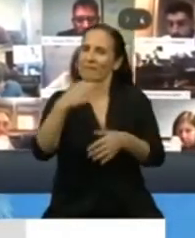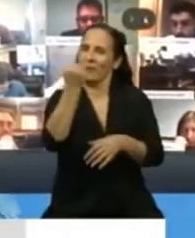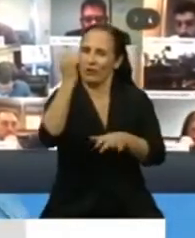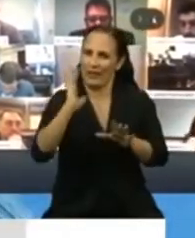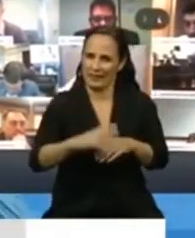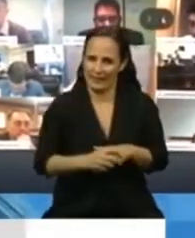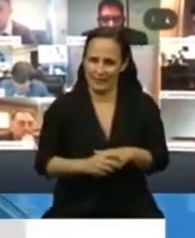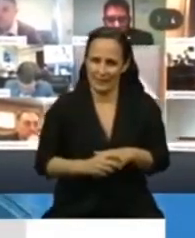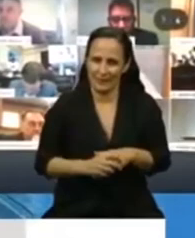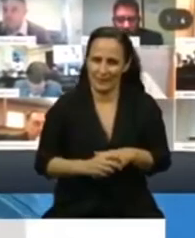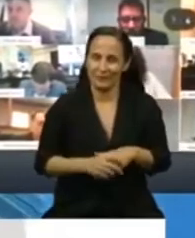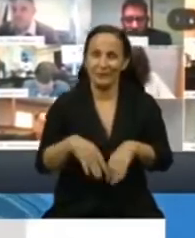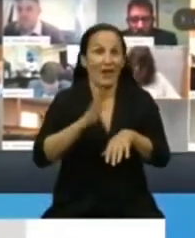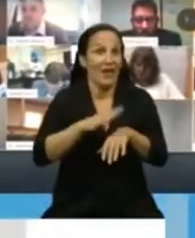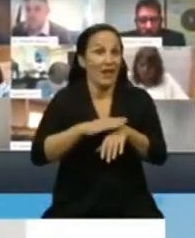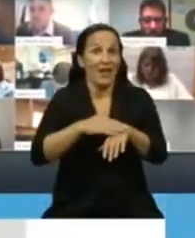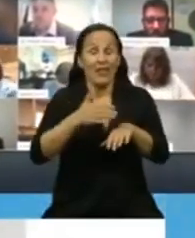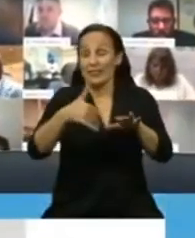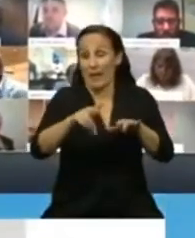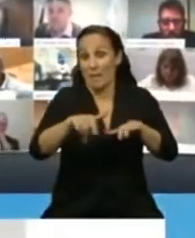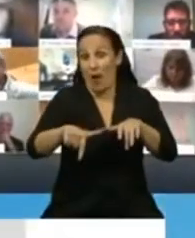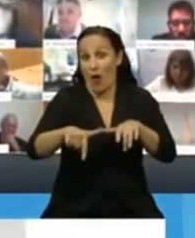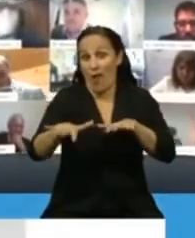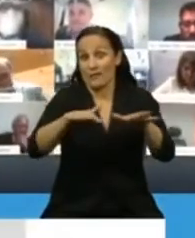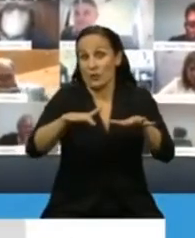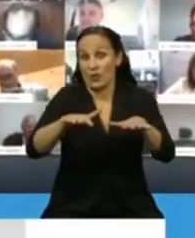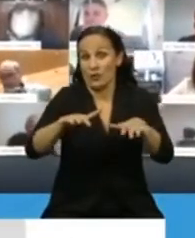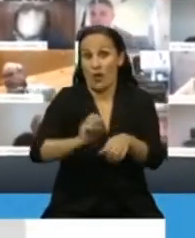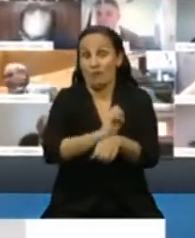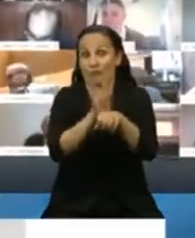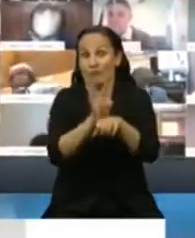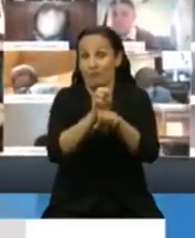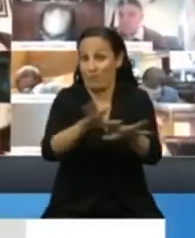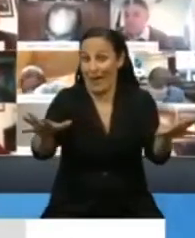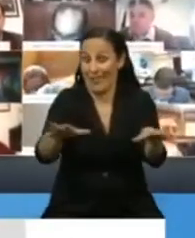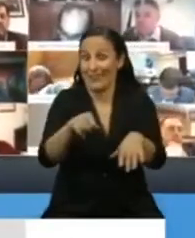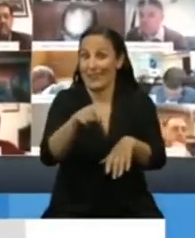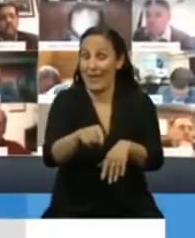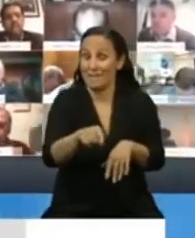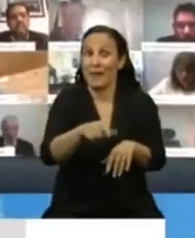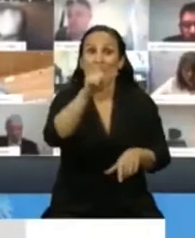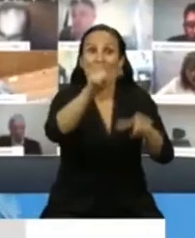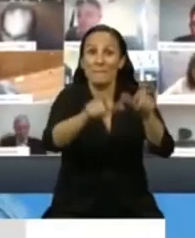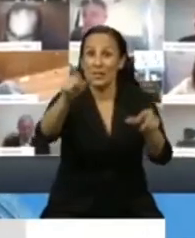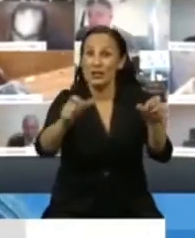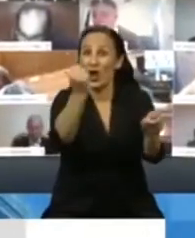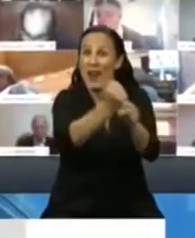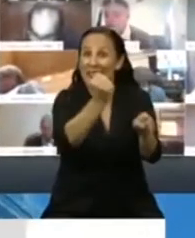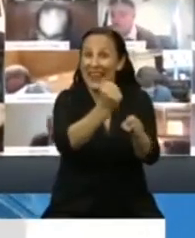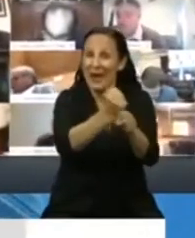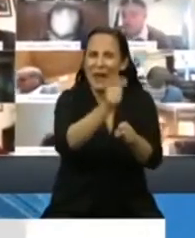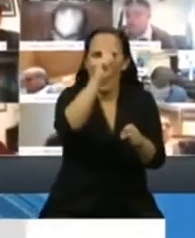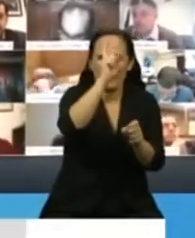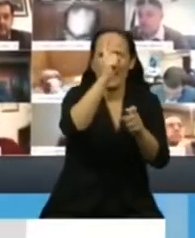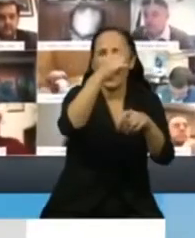En estos tiempos de pandemia, la vida del personal de salud transcurre entre la